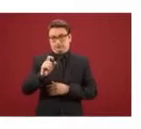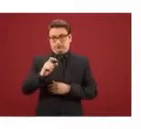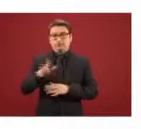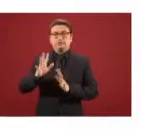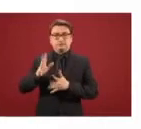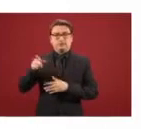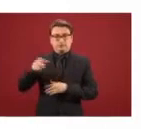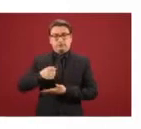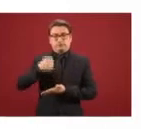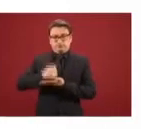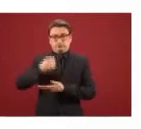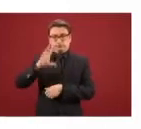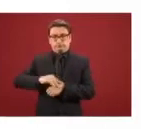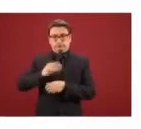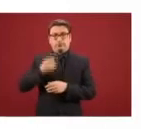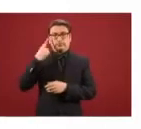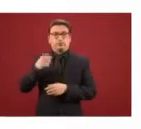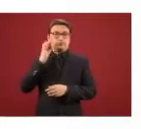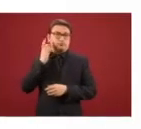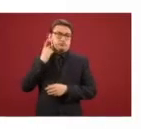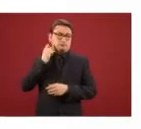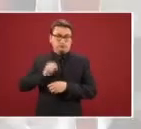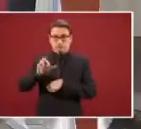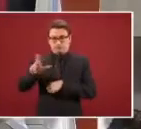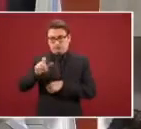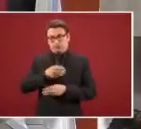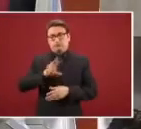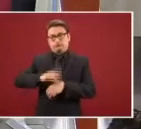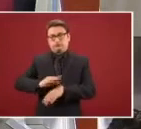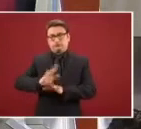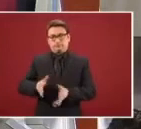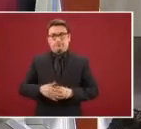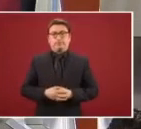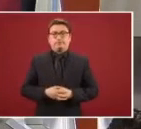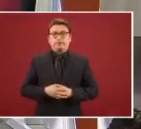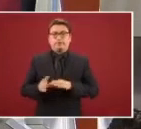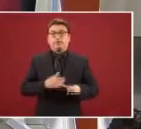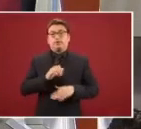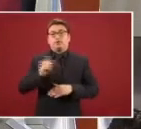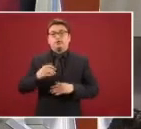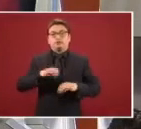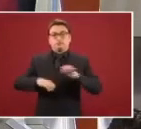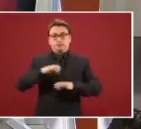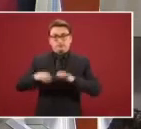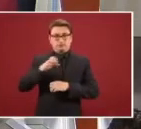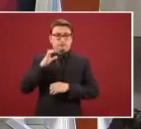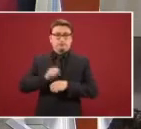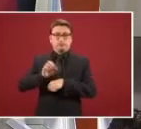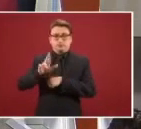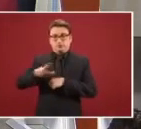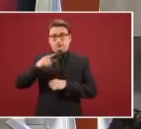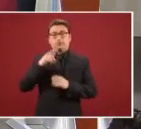del órgano legislativo en El Salvador. Se han incorporado empresas salvadoreñas que participarán en